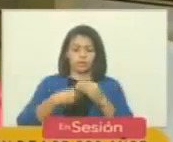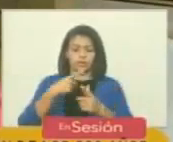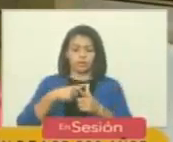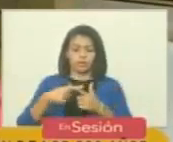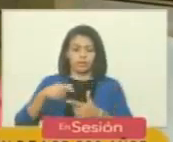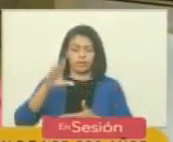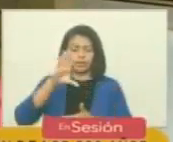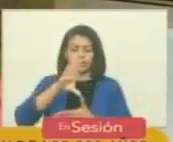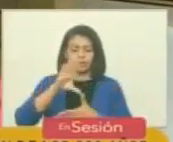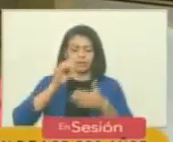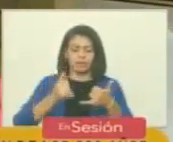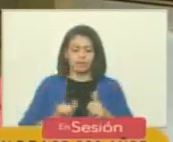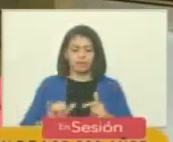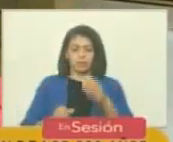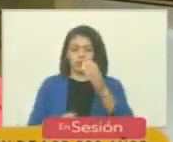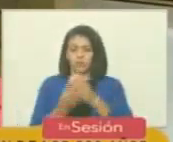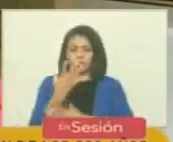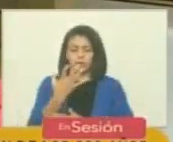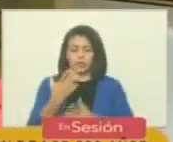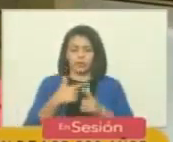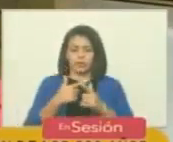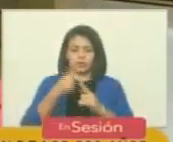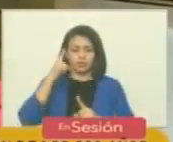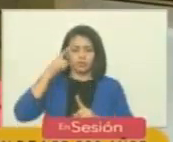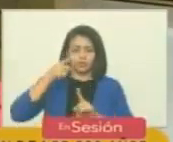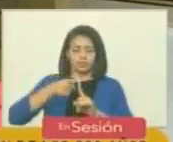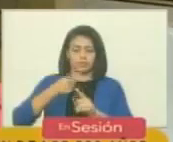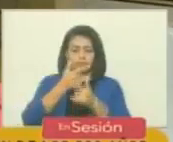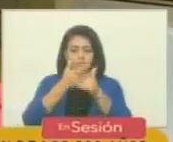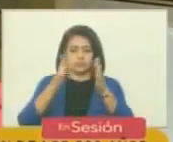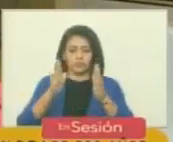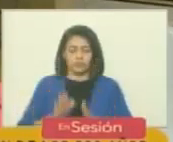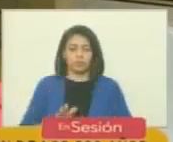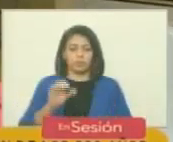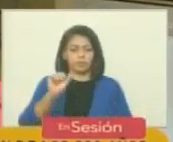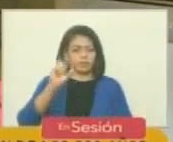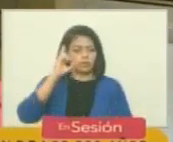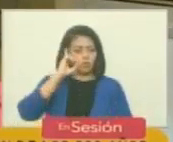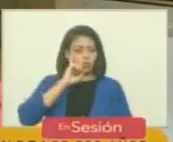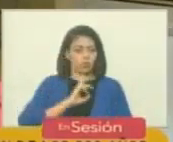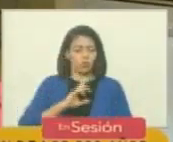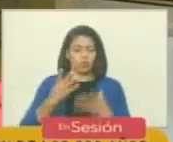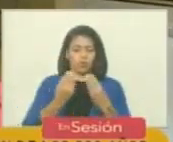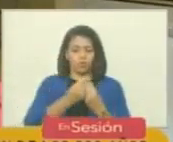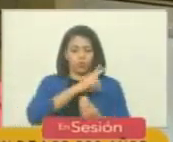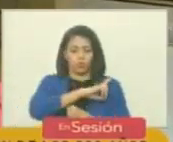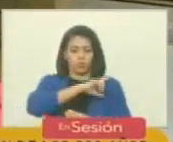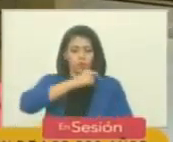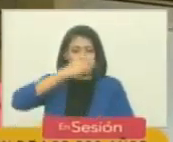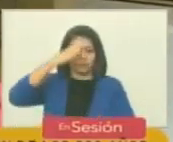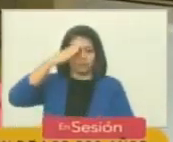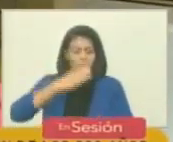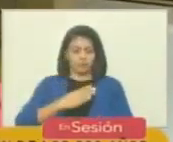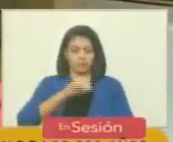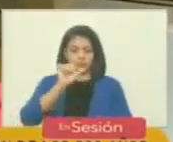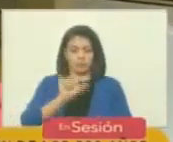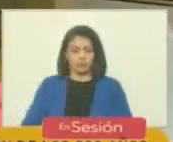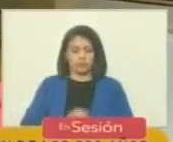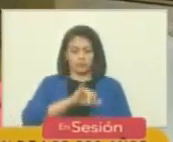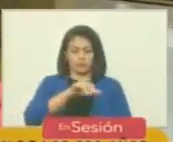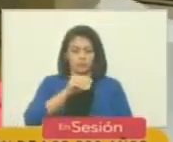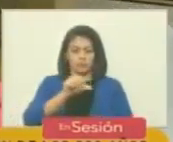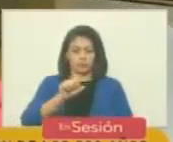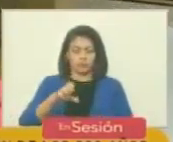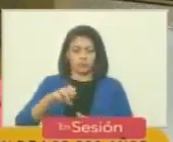América y fundadores de sus destinos el libertador Simón Bolívar y el general de los ejércitos del sur José